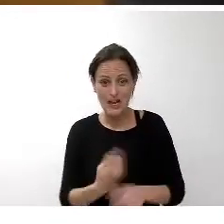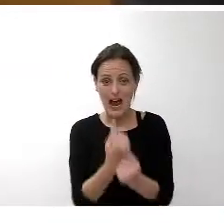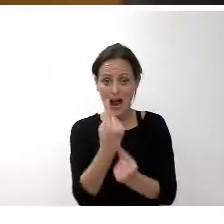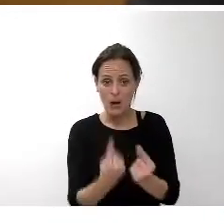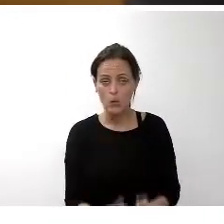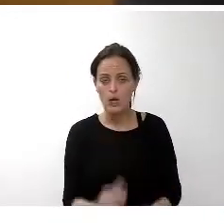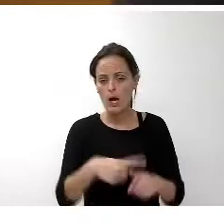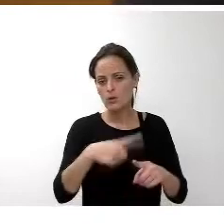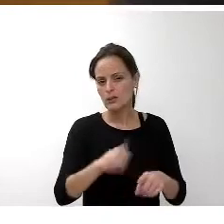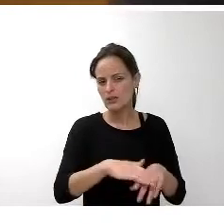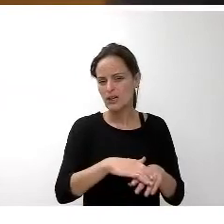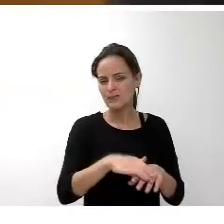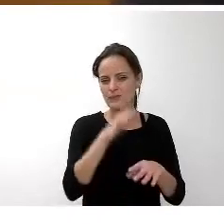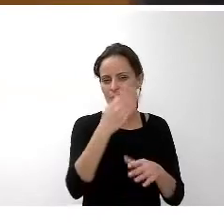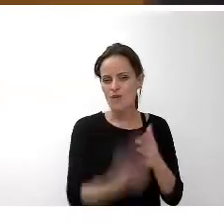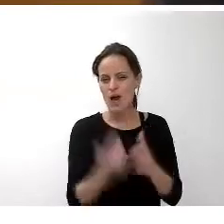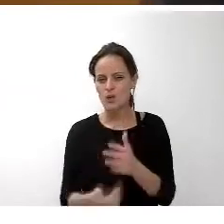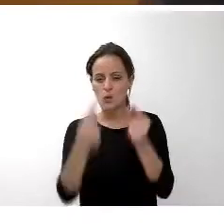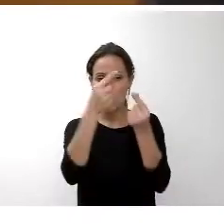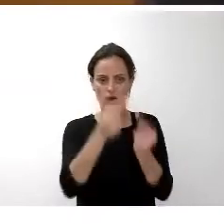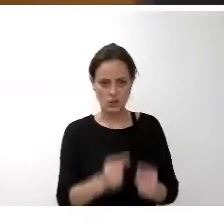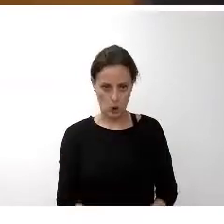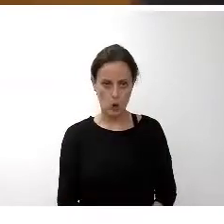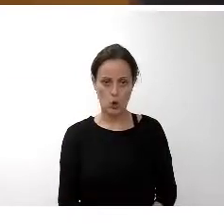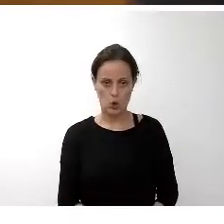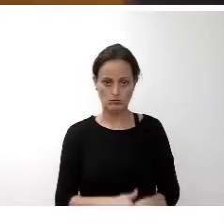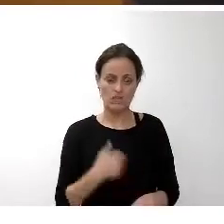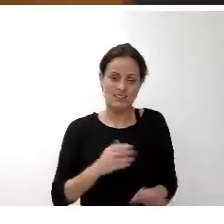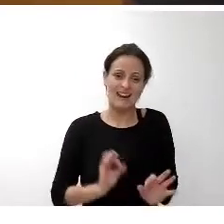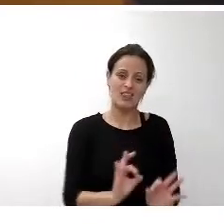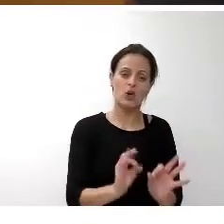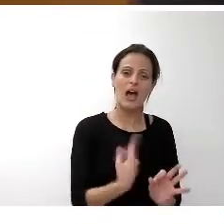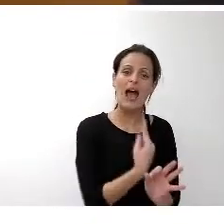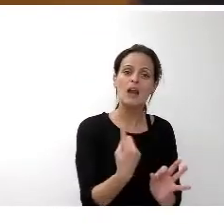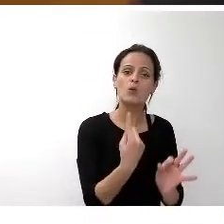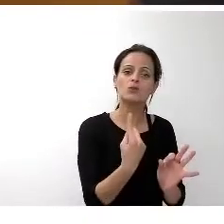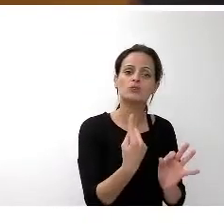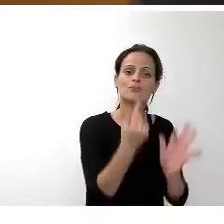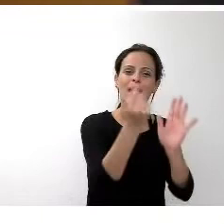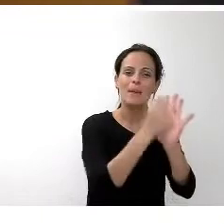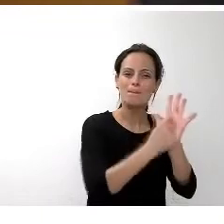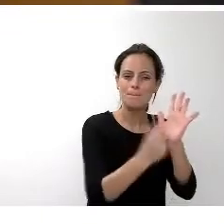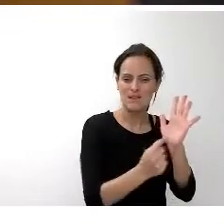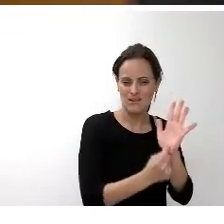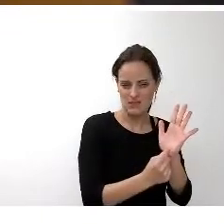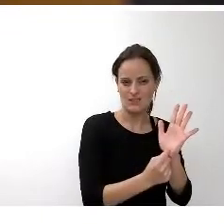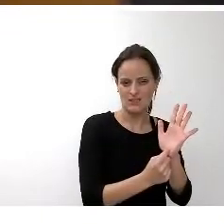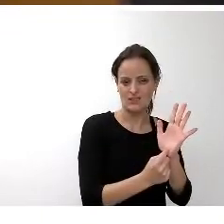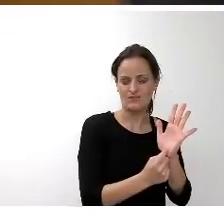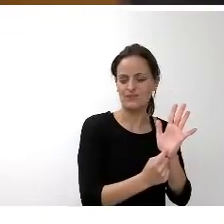errores apuntados en el presupuesto de ingresos respecto a algunos epígrafes por parte de la intervención general. Y,